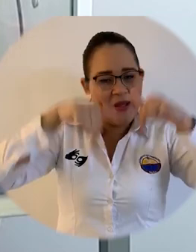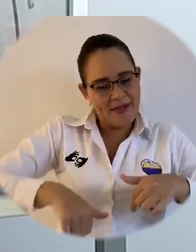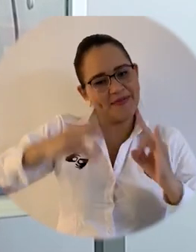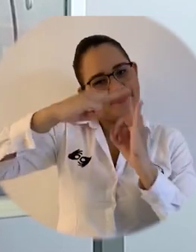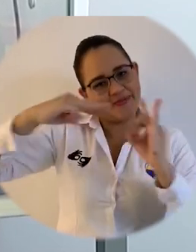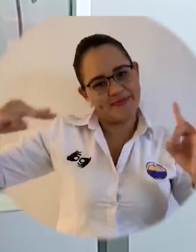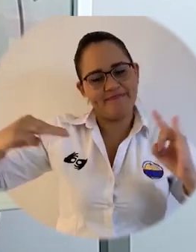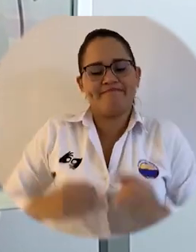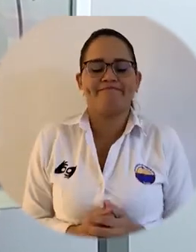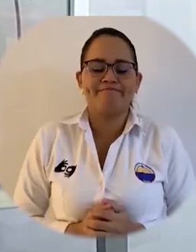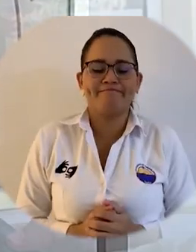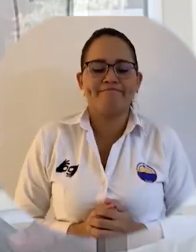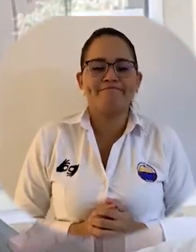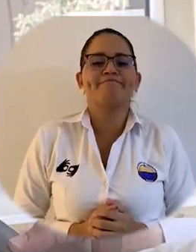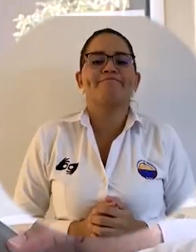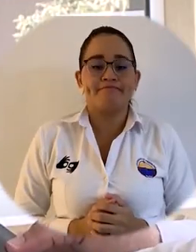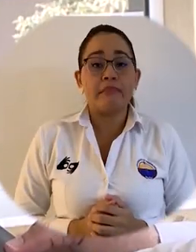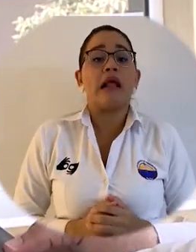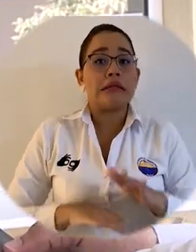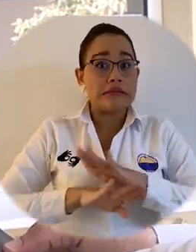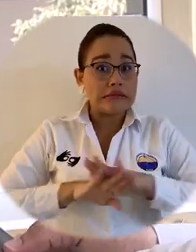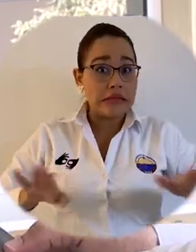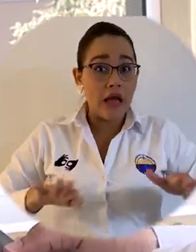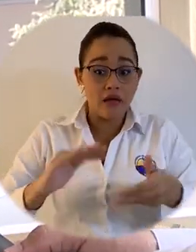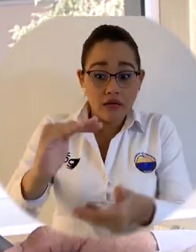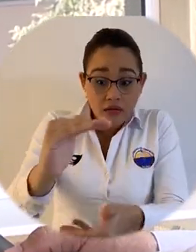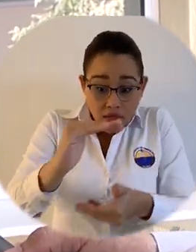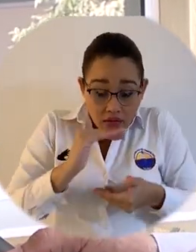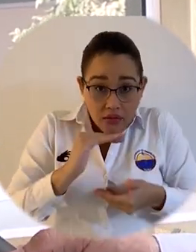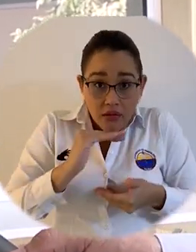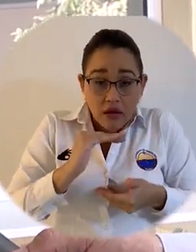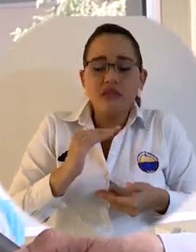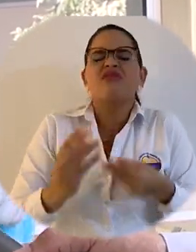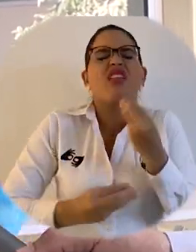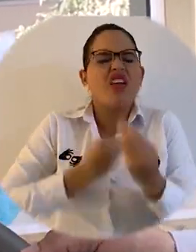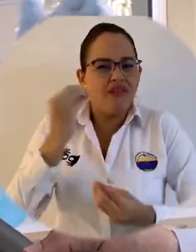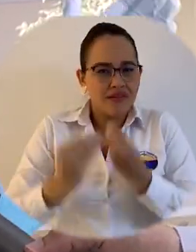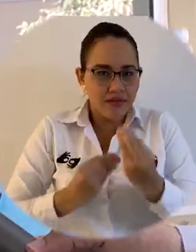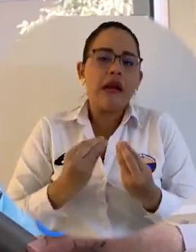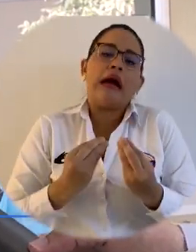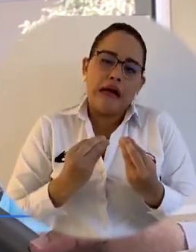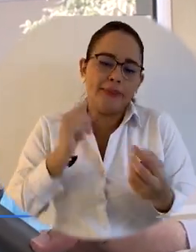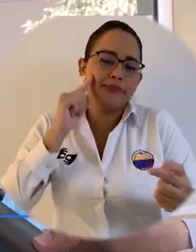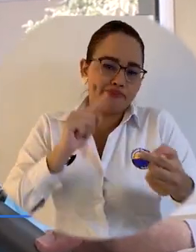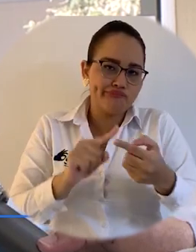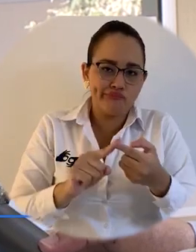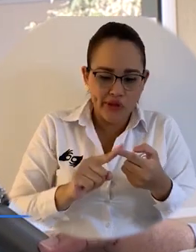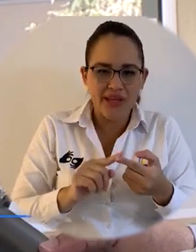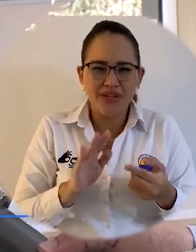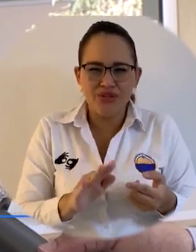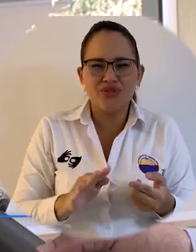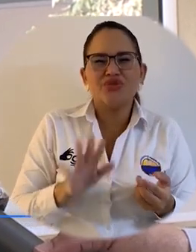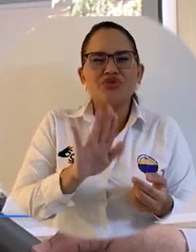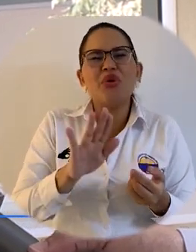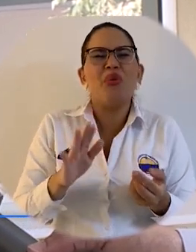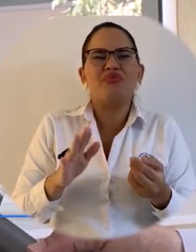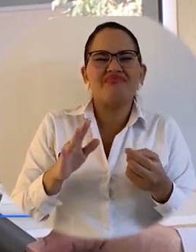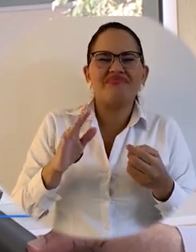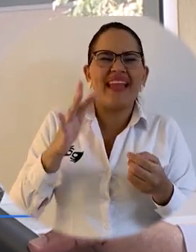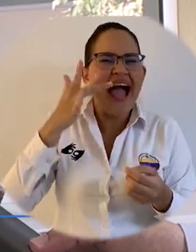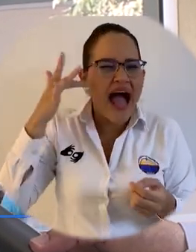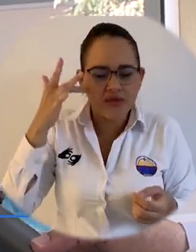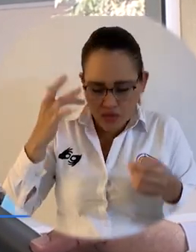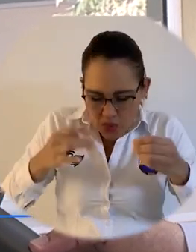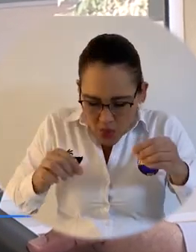determinar los casos positivos. Posterior a eso, procedemos a realizar la extracción de ácidos